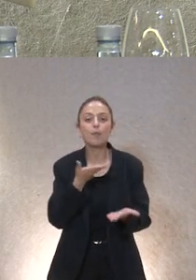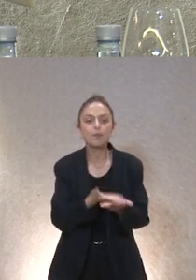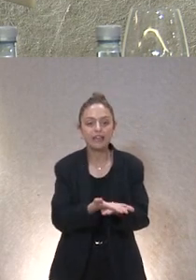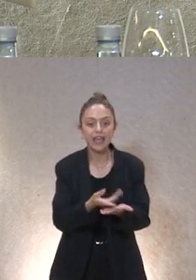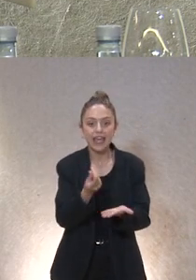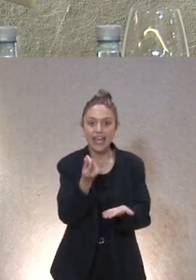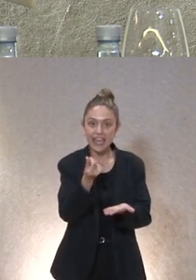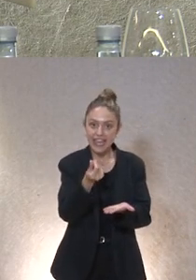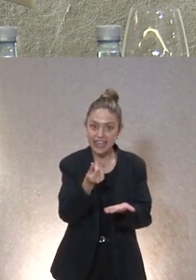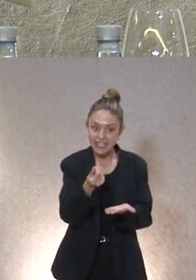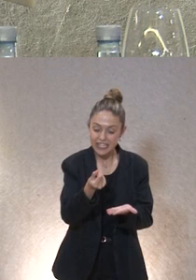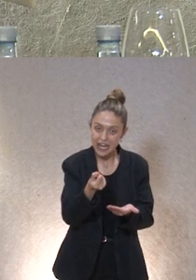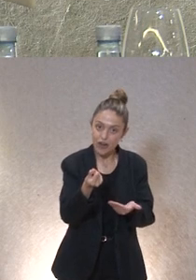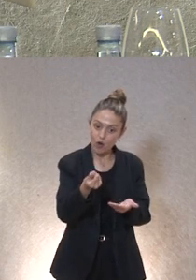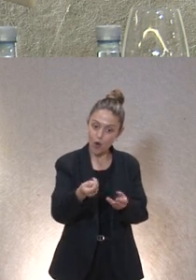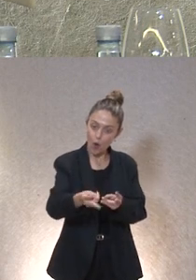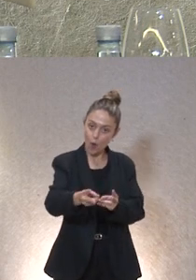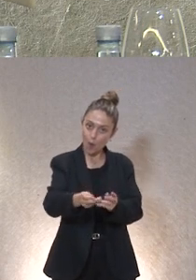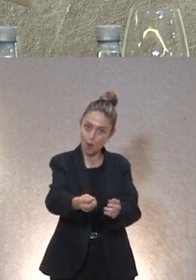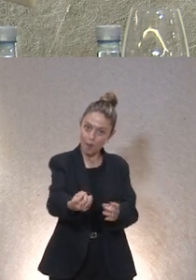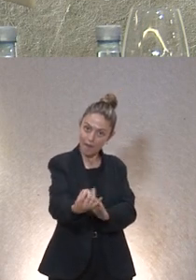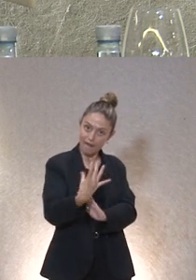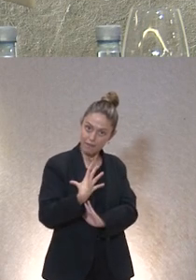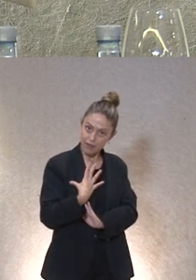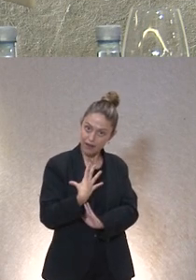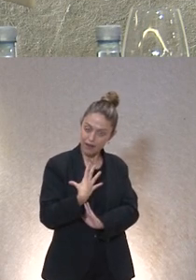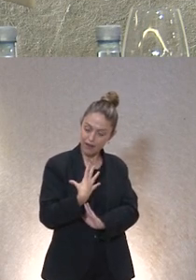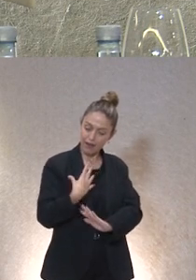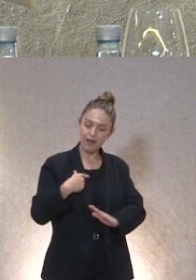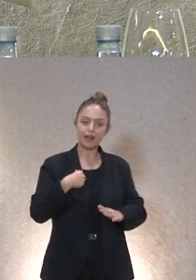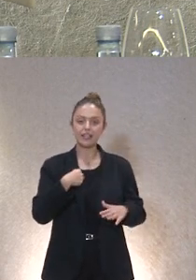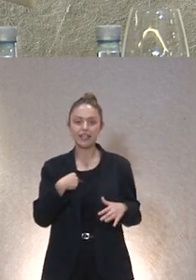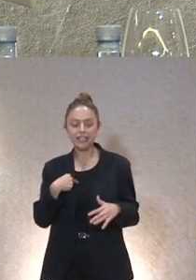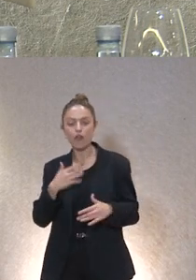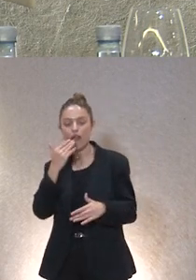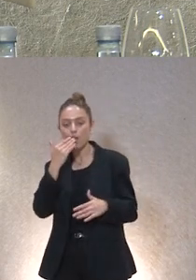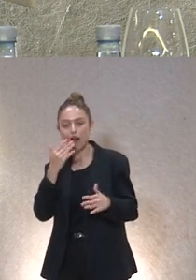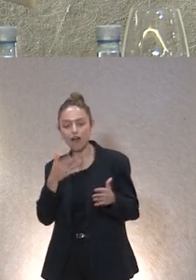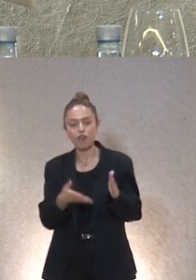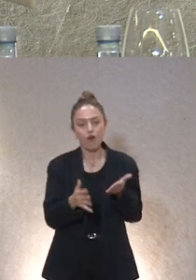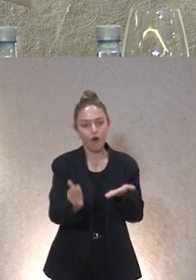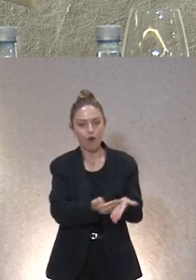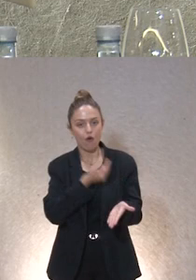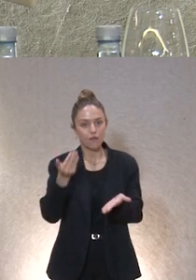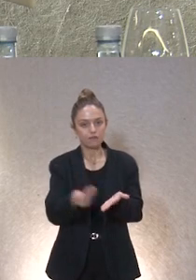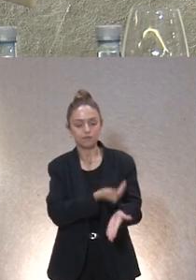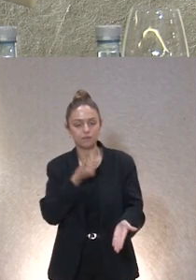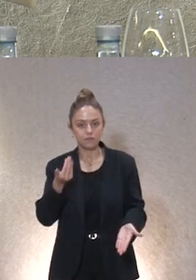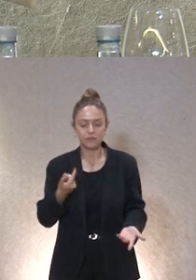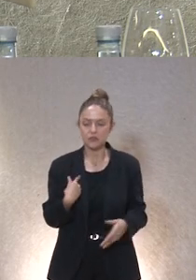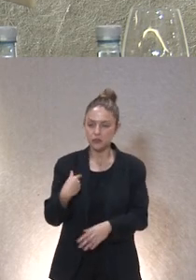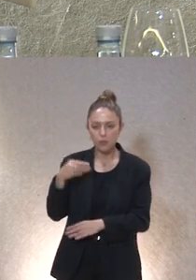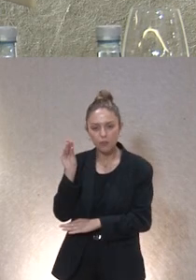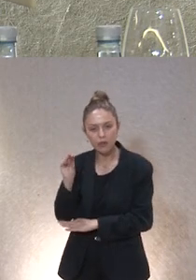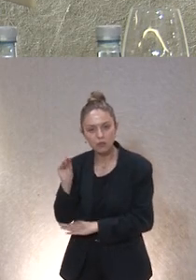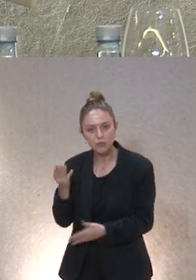reciben el dinero lo acumulan y luego lo sacan de la cuenta y ahí no sabemos tenemos nunca incluso los mozos de escuadra nos preguntaron a ver si podíamos